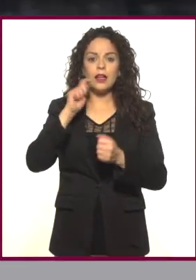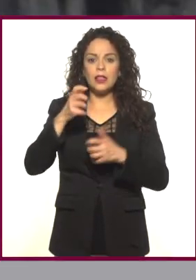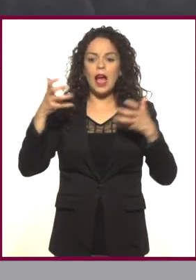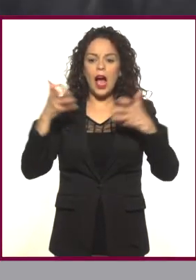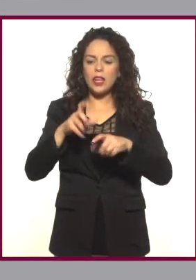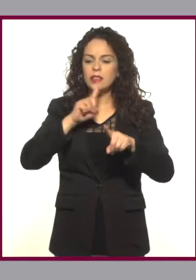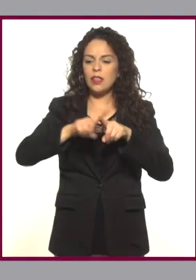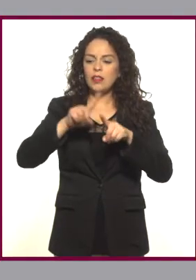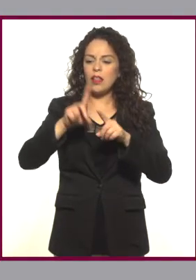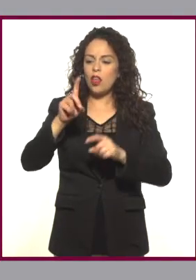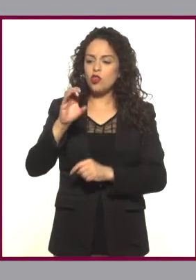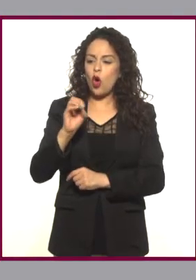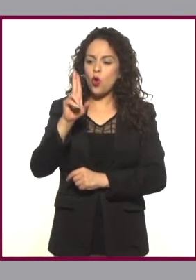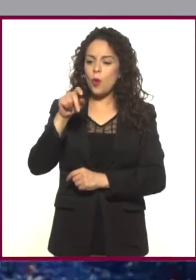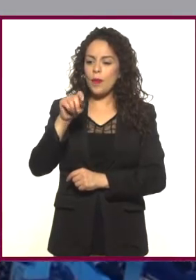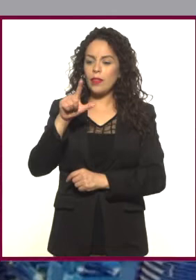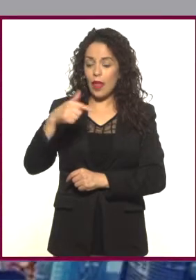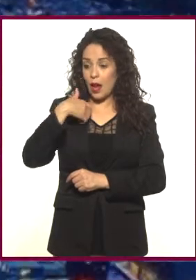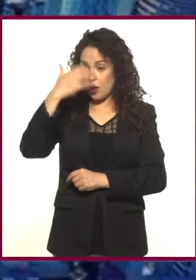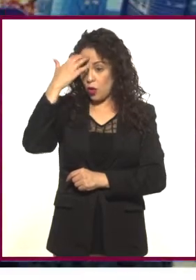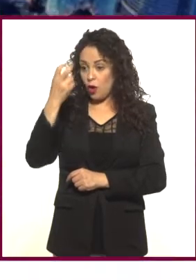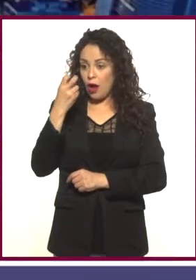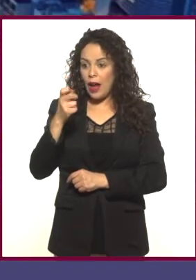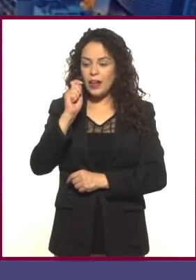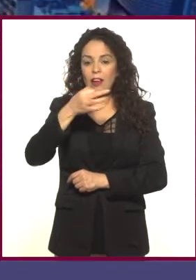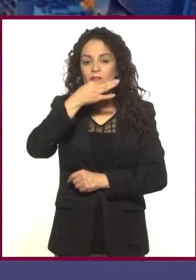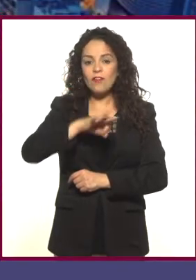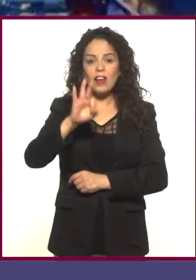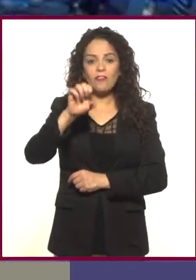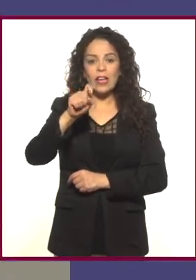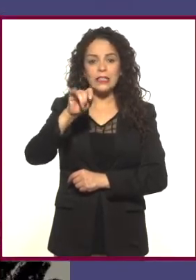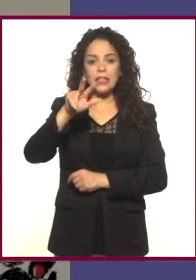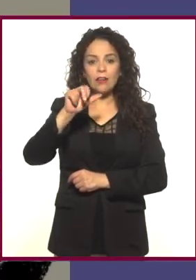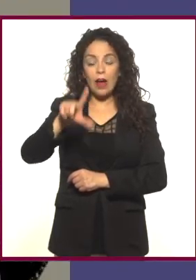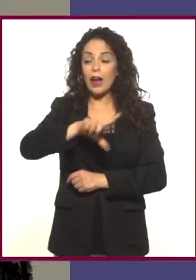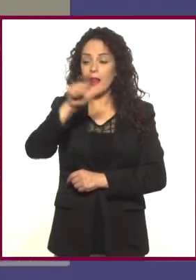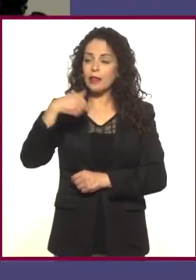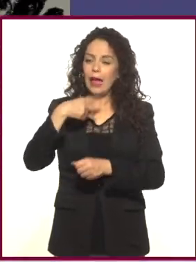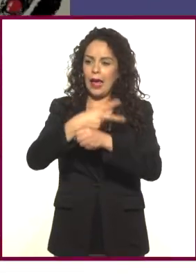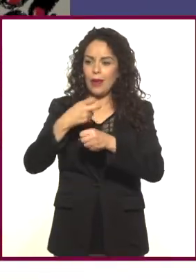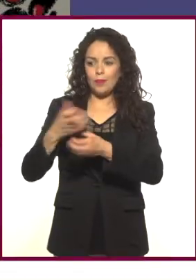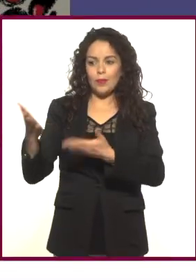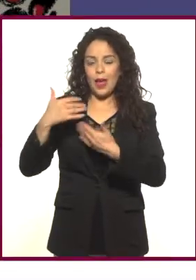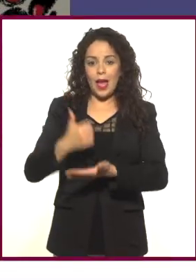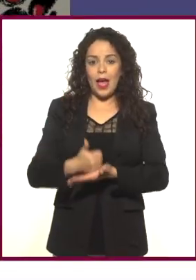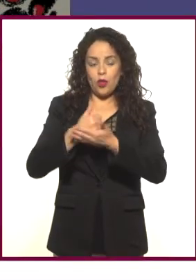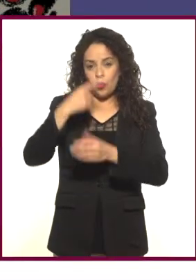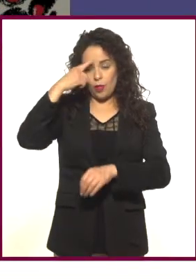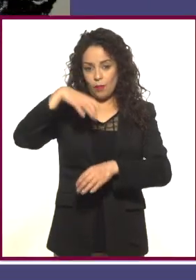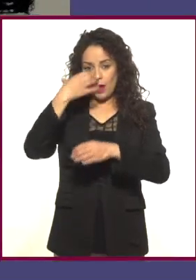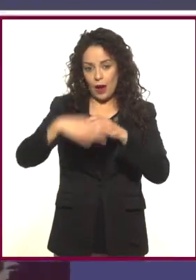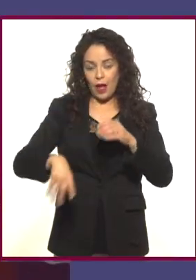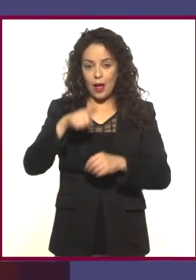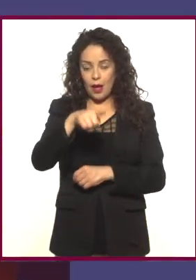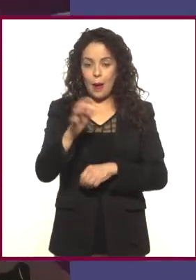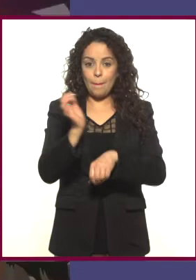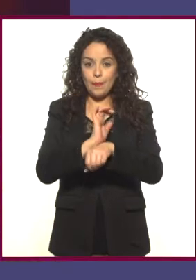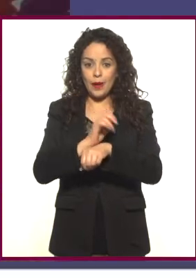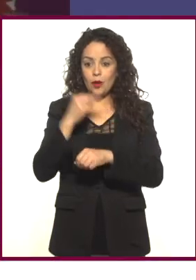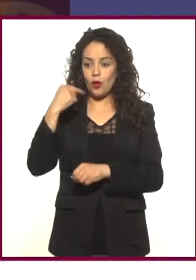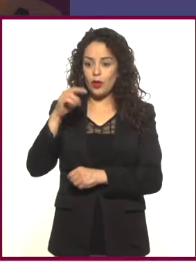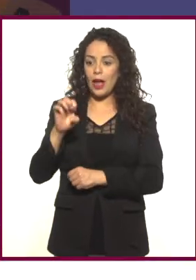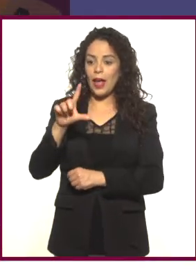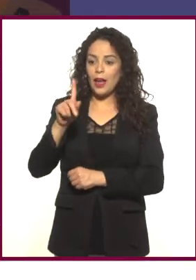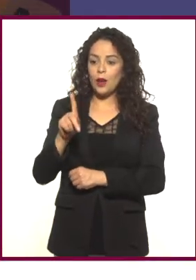documentales. Yo lo conocí en el festival y después le invité a que me ayudara a terminar la película de Purgatorio.